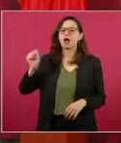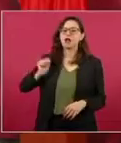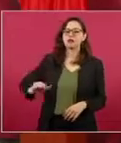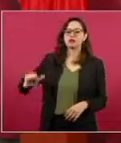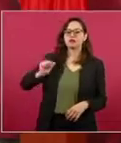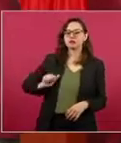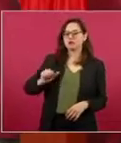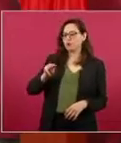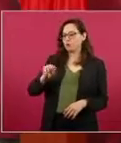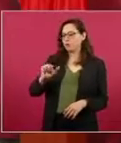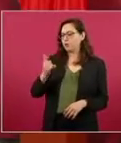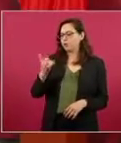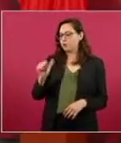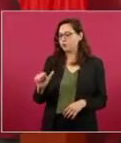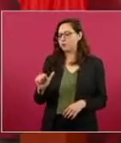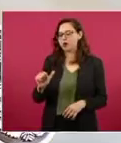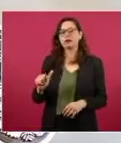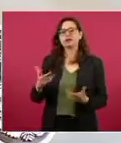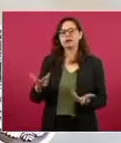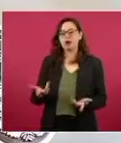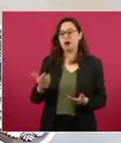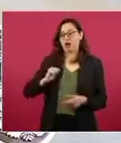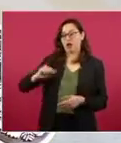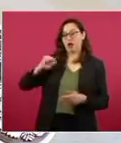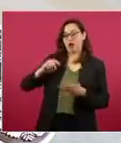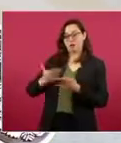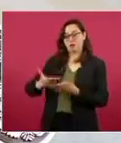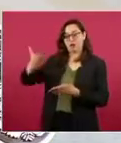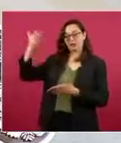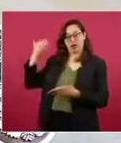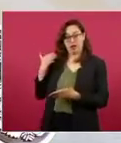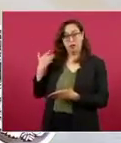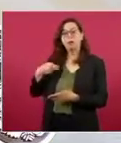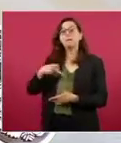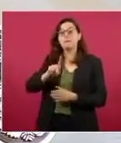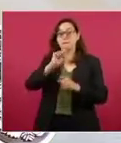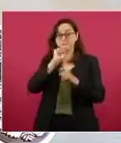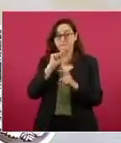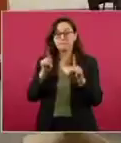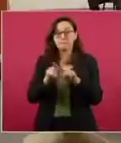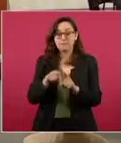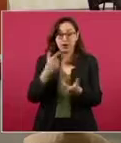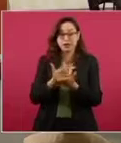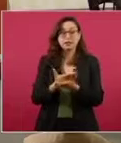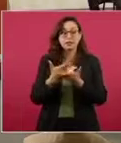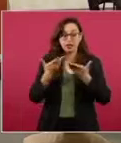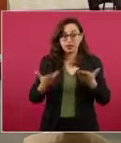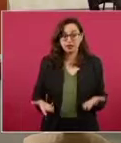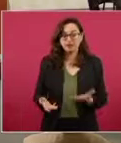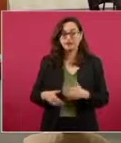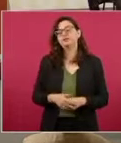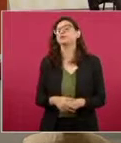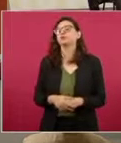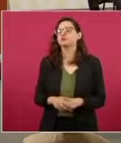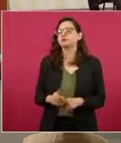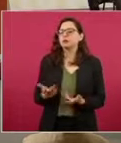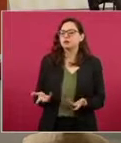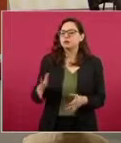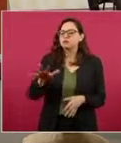maya del pasado y el presente. El mejoramiento de zonas arqueológicas